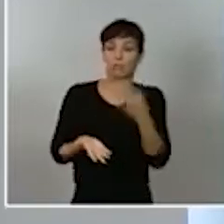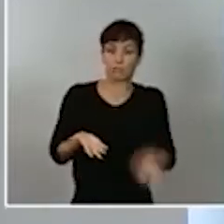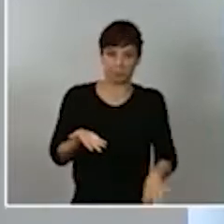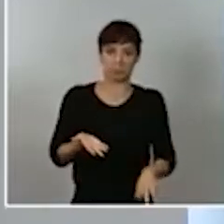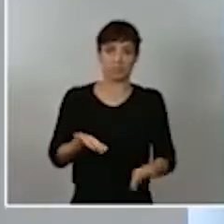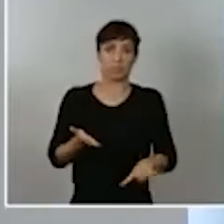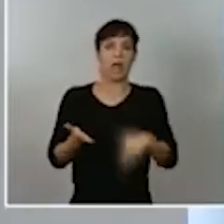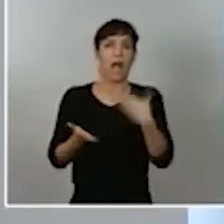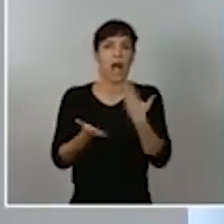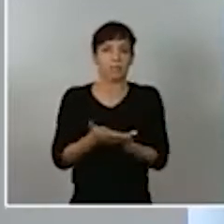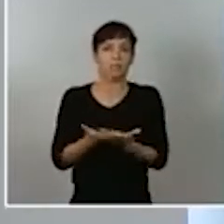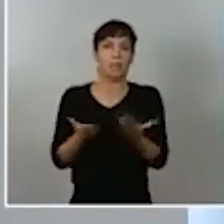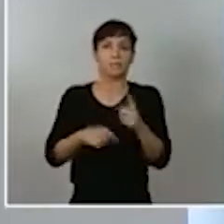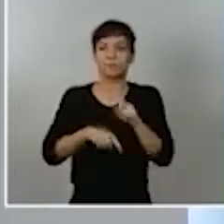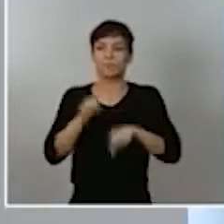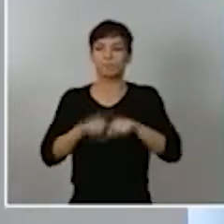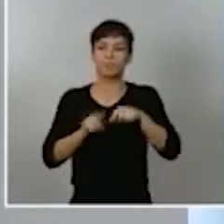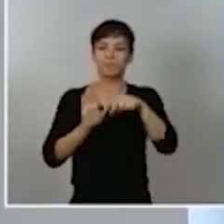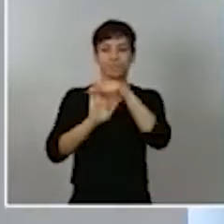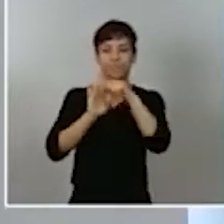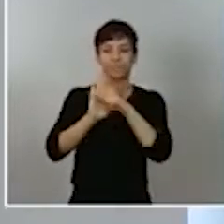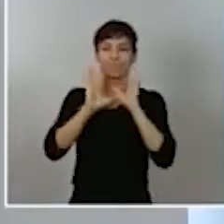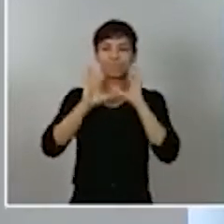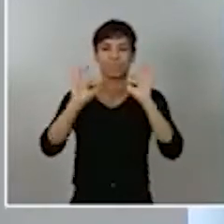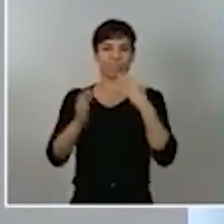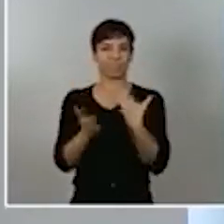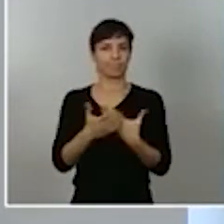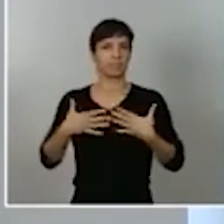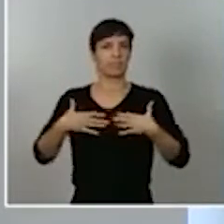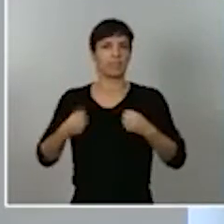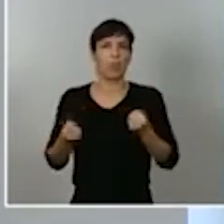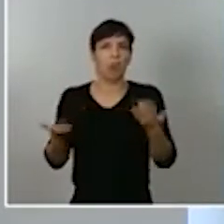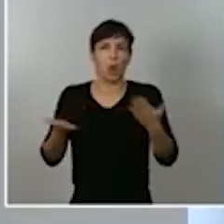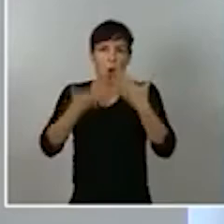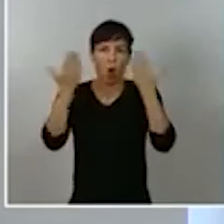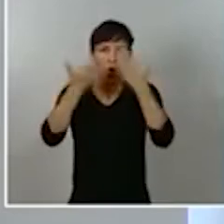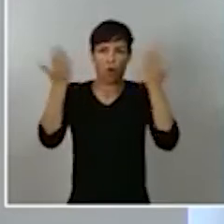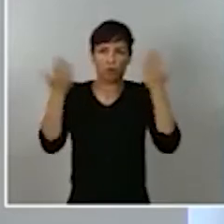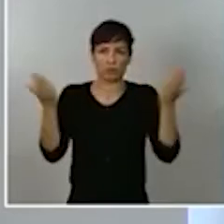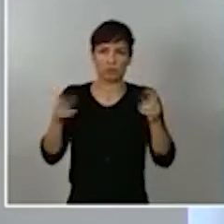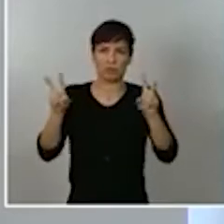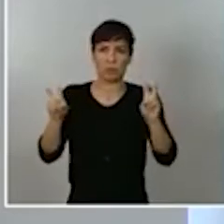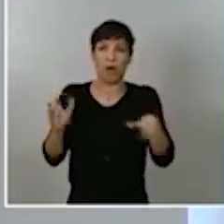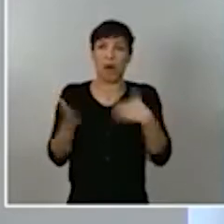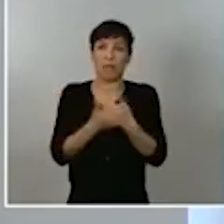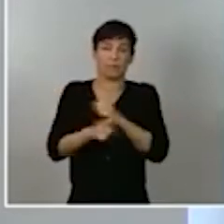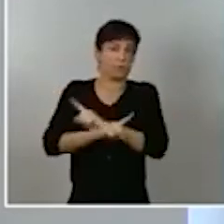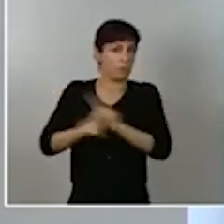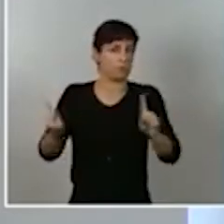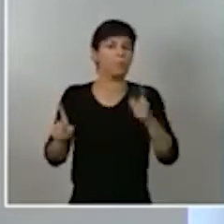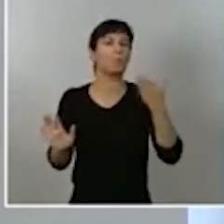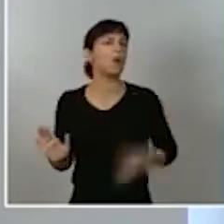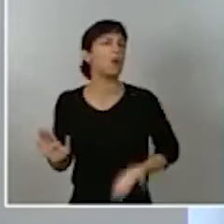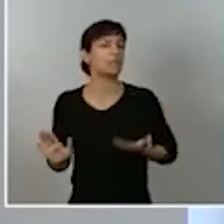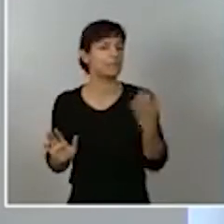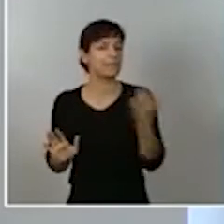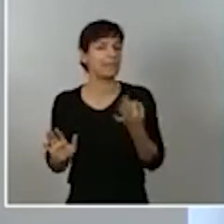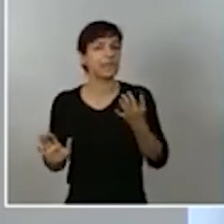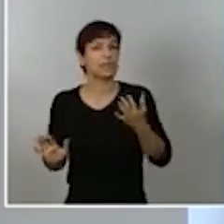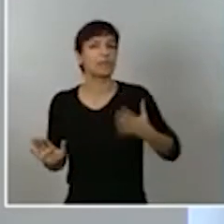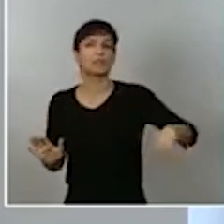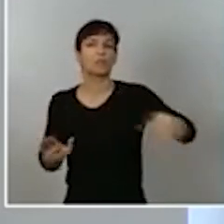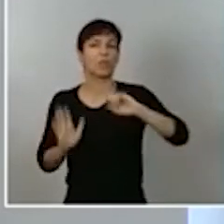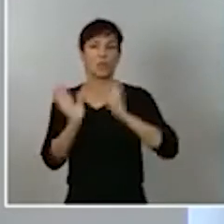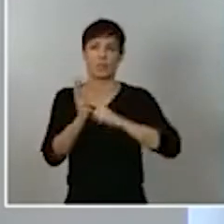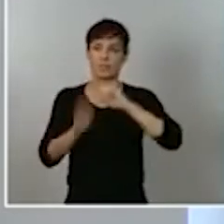medidas en este caso para garantizar la salud o lo que sea o incluso prohibirlas. Lo importante es que todo el mundo cumpla la ley pero vuelvo